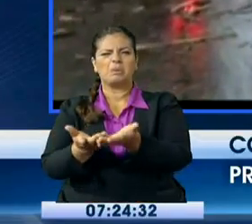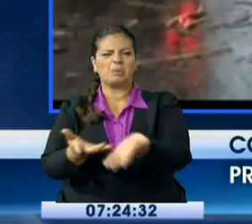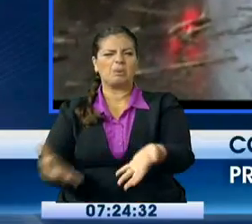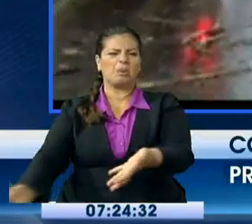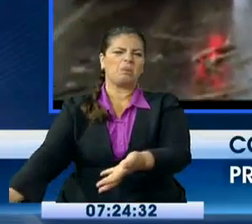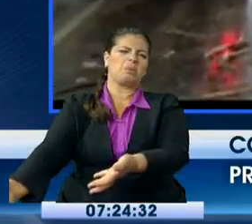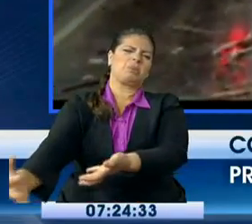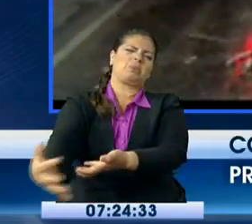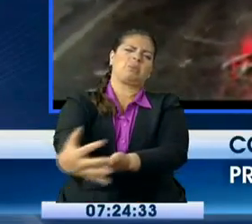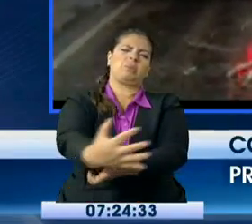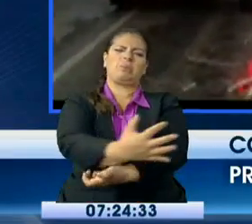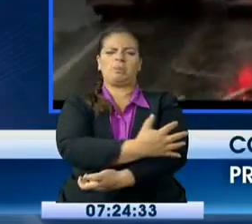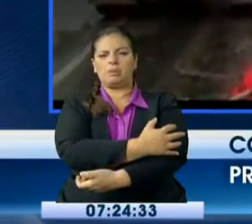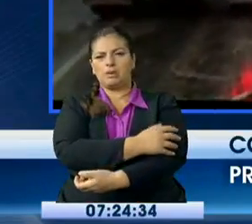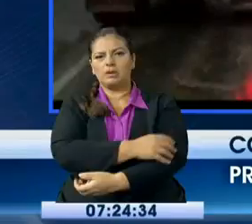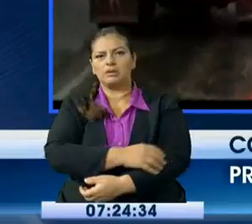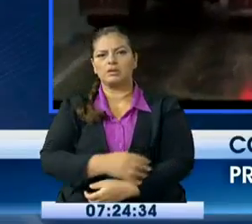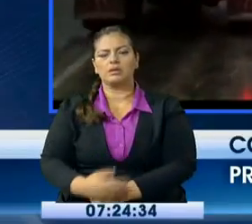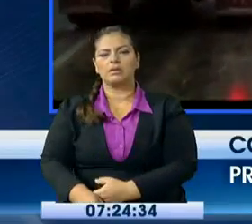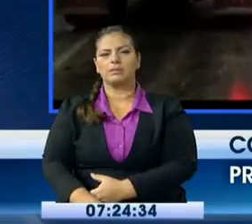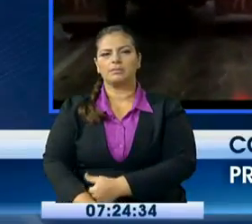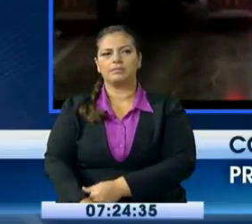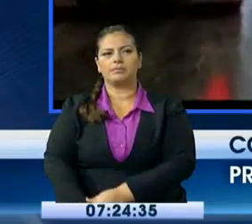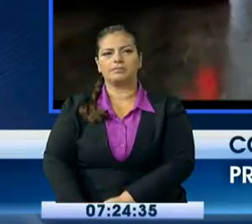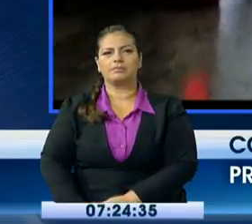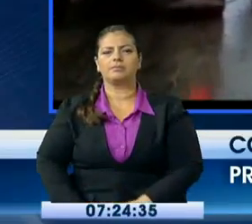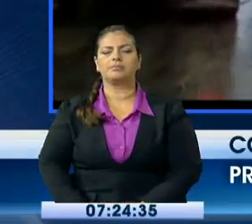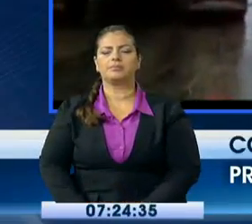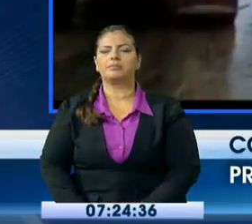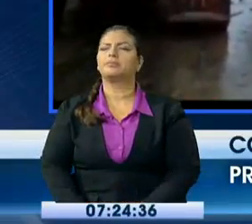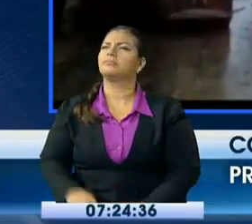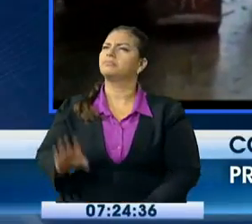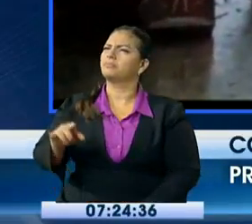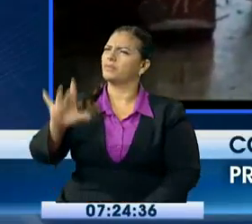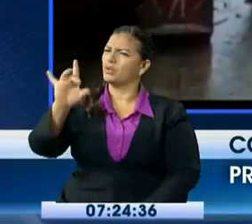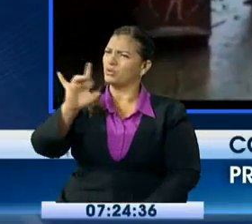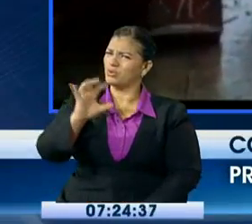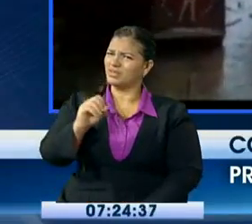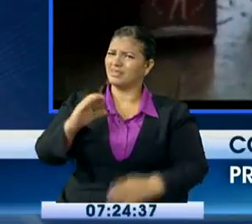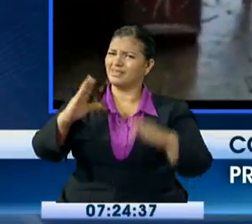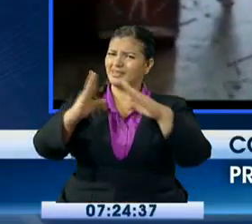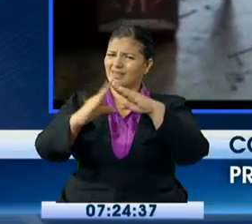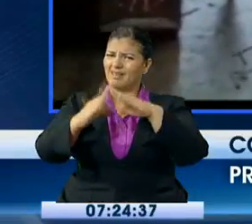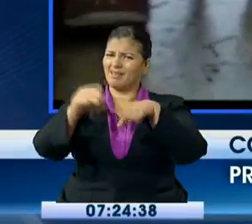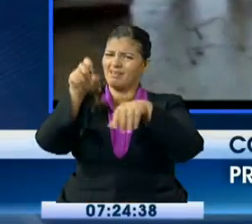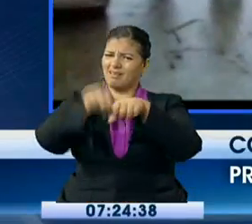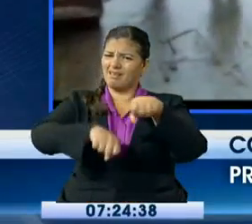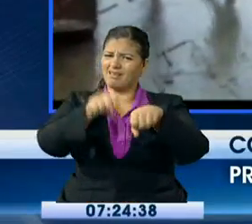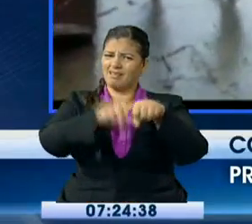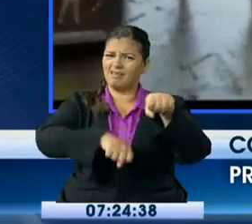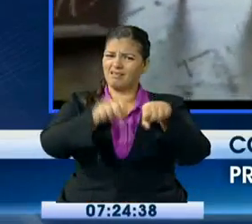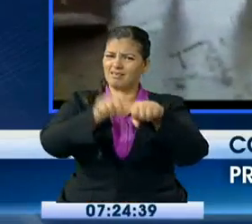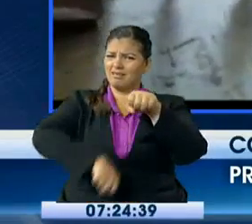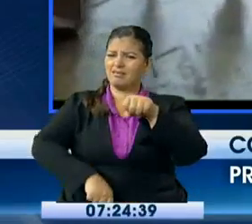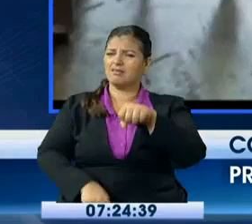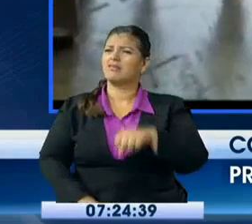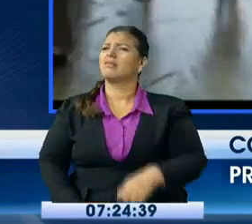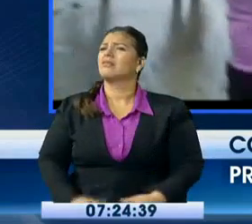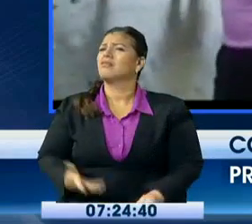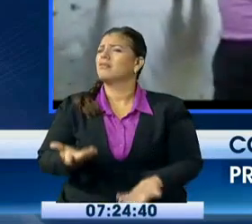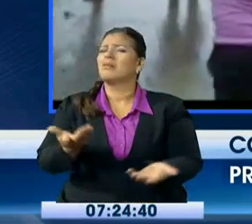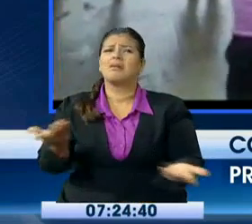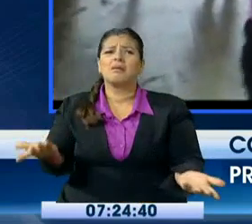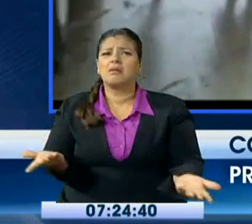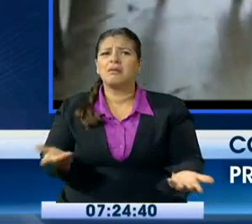vía y sobre el poblado. Giovanni, tú nos hablas de 80 casas que se han venido abajo. ¿Qué pasa con los habitantes de estas personas,